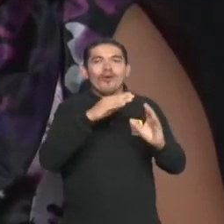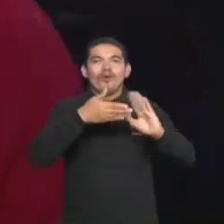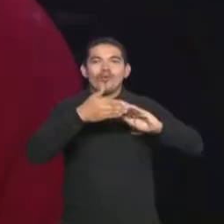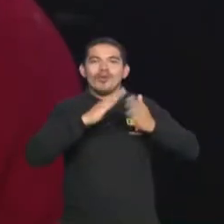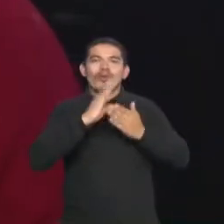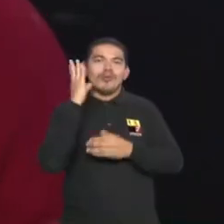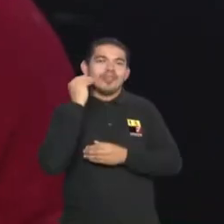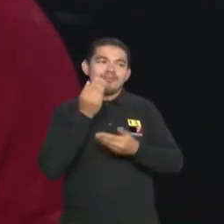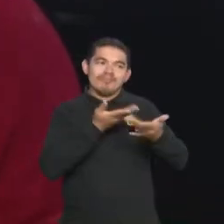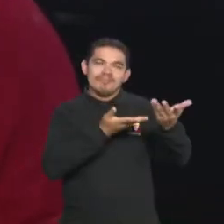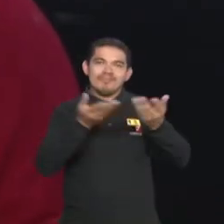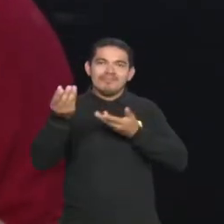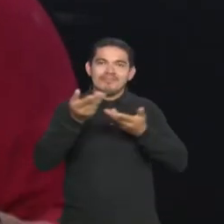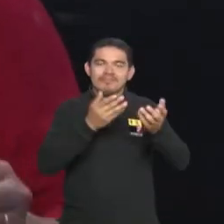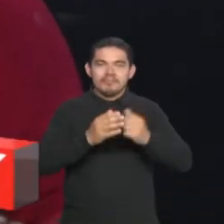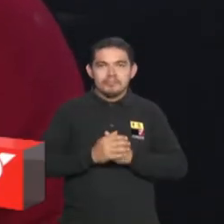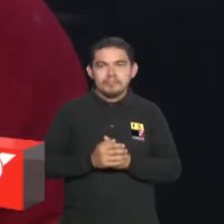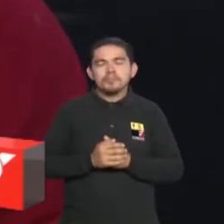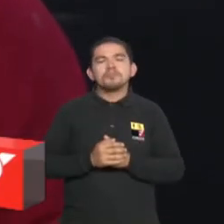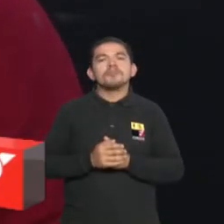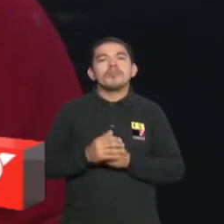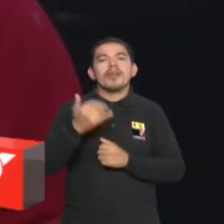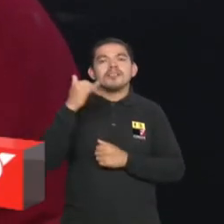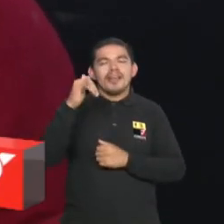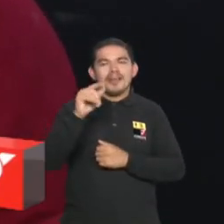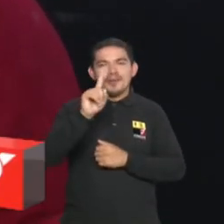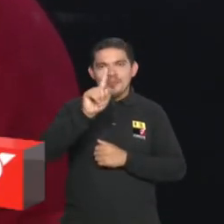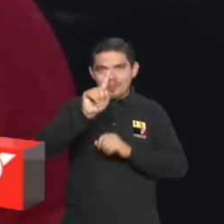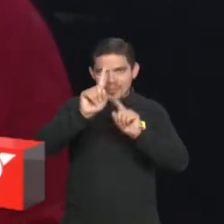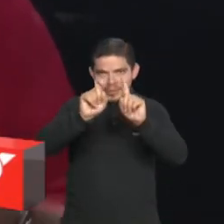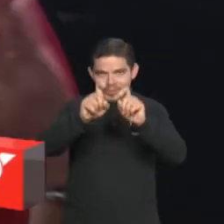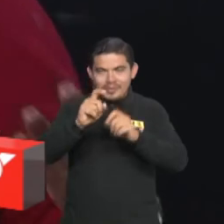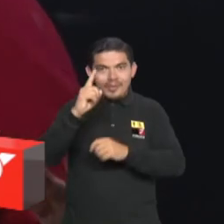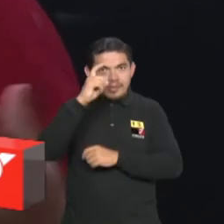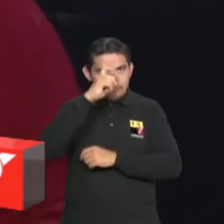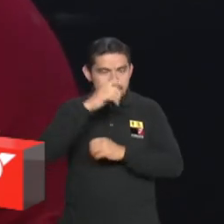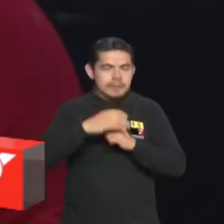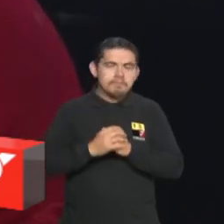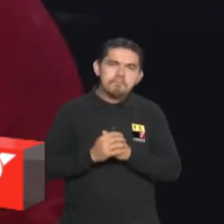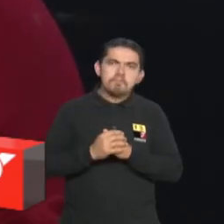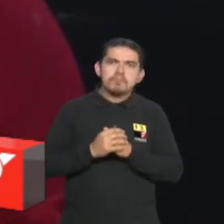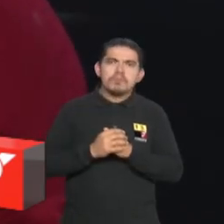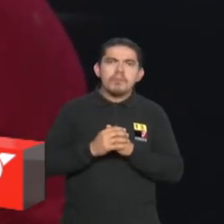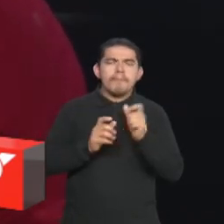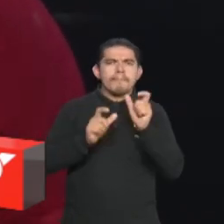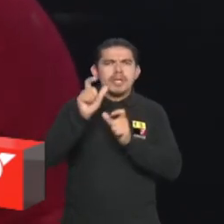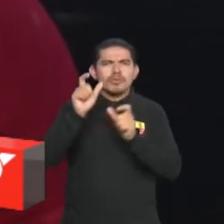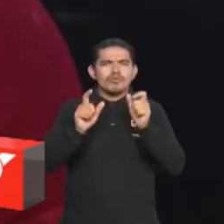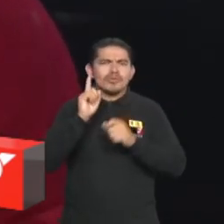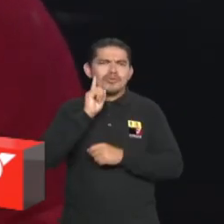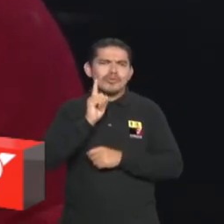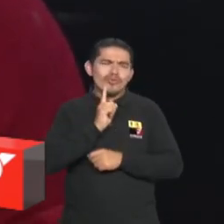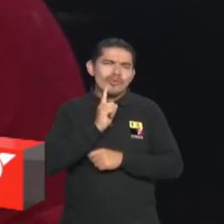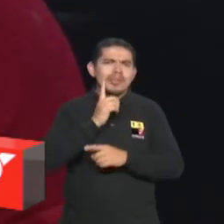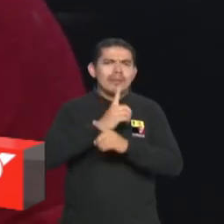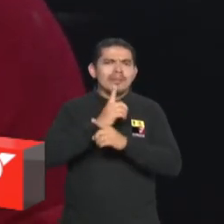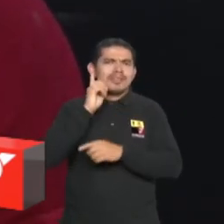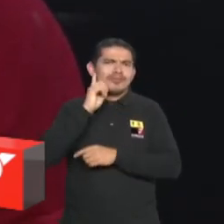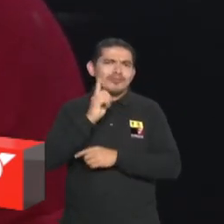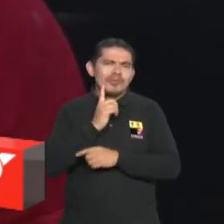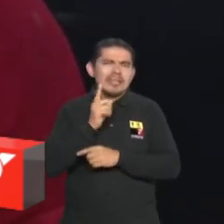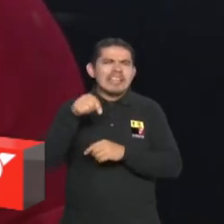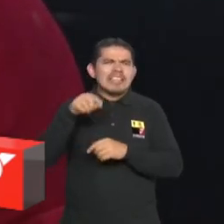Jaira, una pregunta que puede ser un poquito difícil de comprender considerando la cantidad de personas con discapacidad auditiva en nuestro país. ¿Cuántos